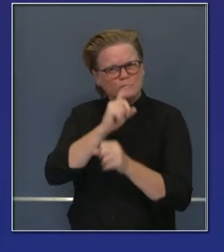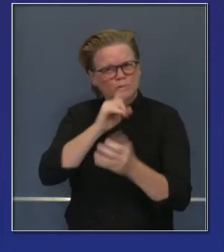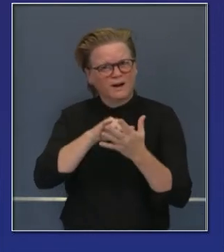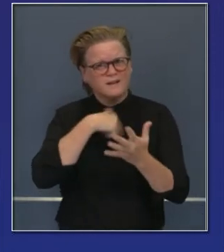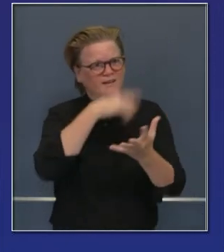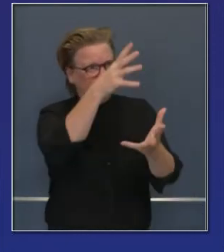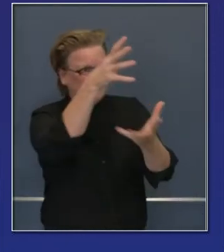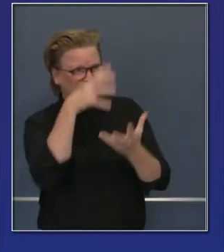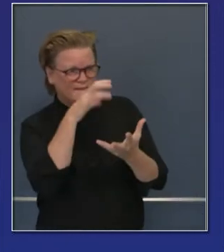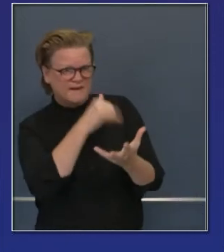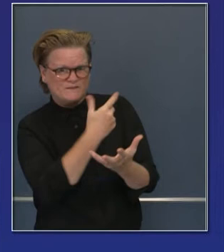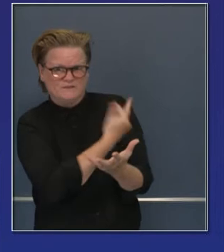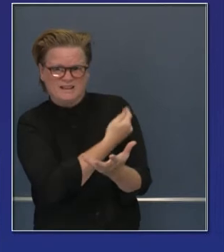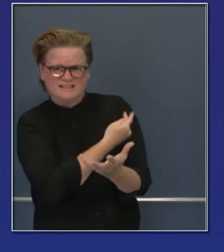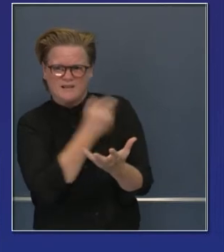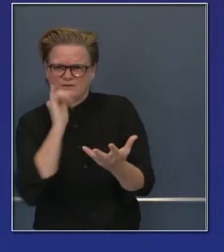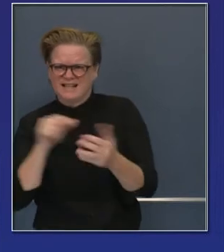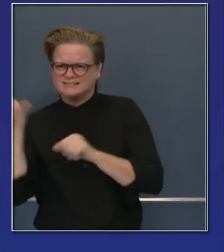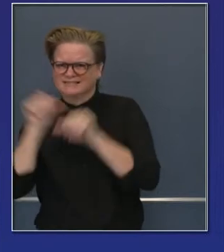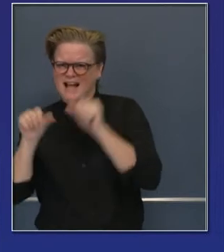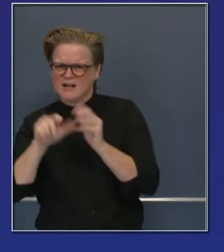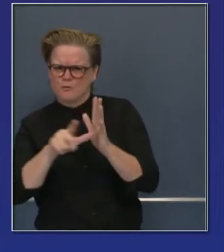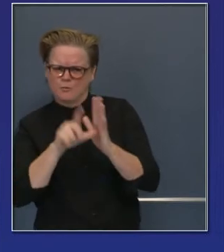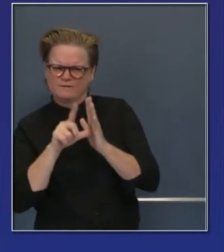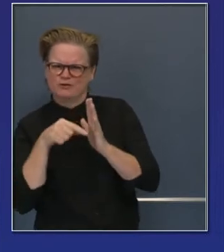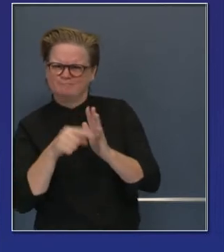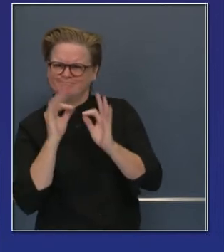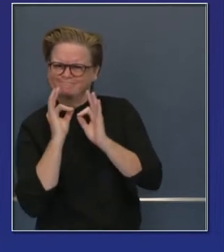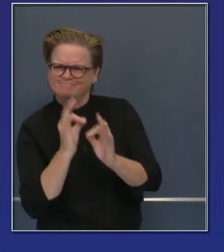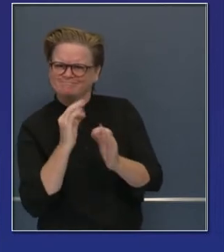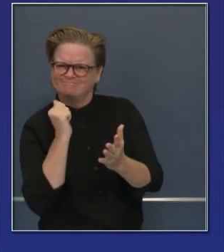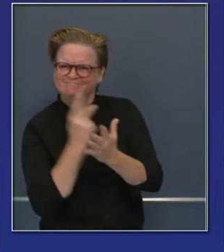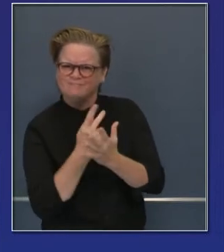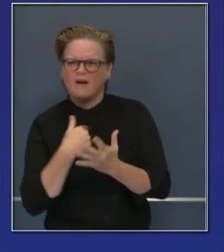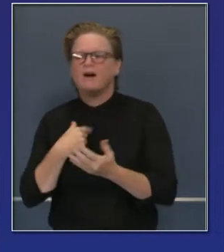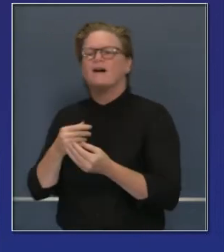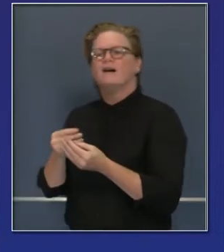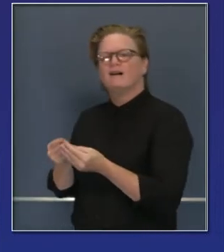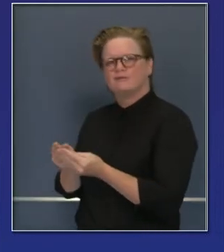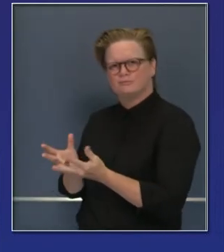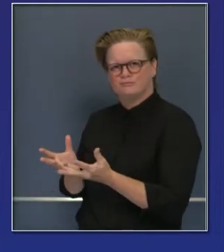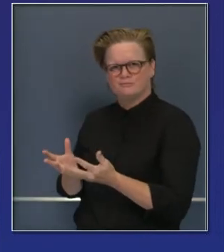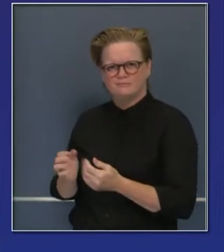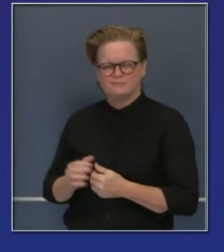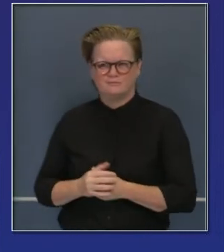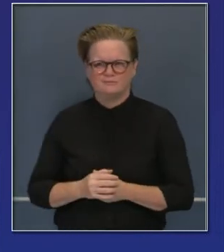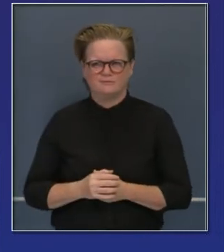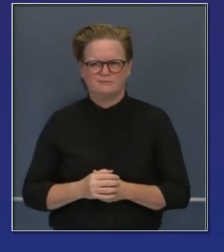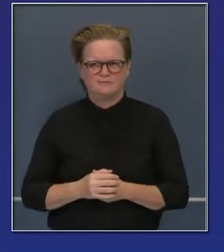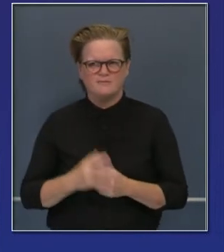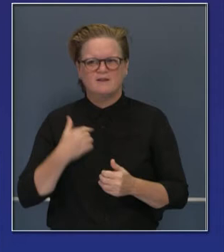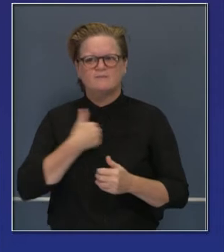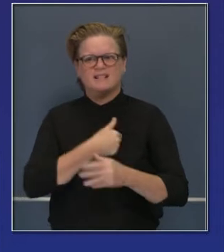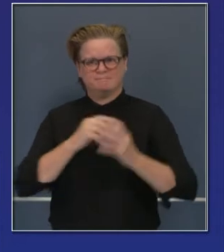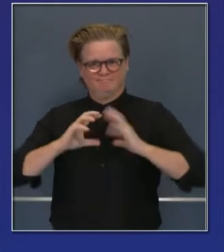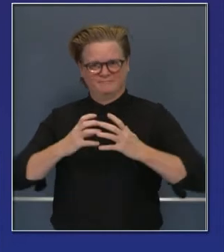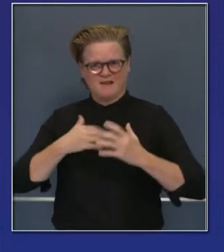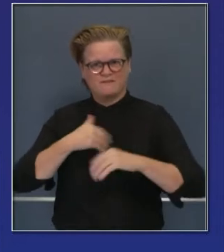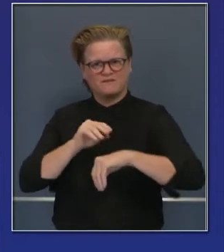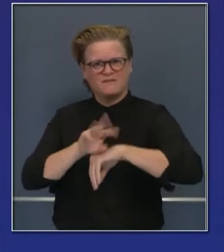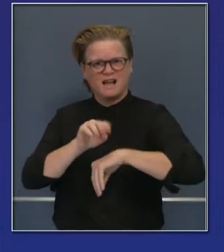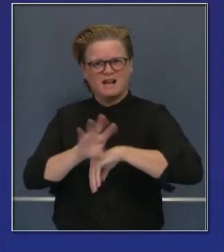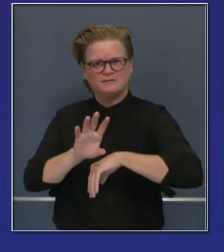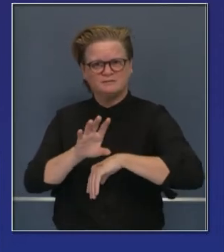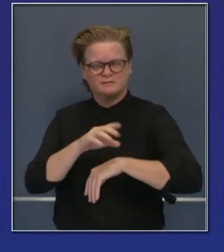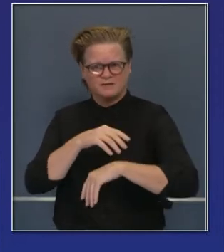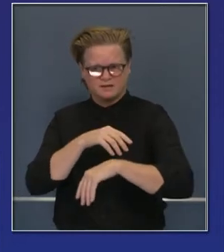riesgo, donde ponen su salud en riesgo. Pero para poder hacer esto, también tenemos este comité consultorio. Así que